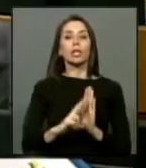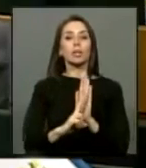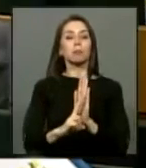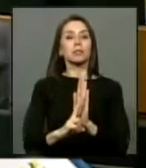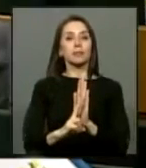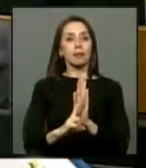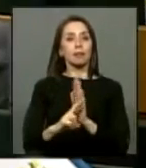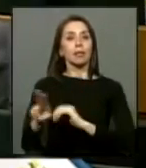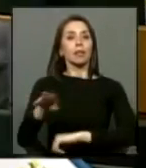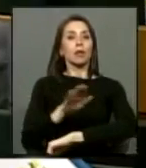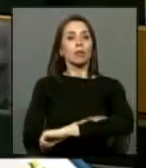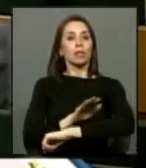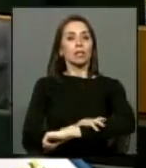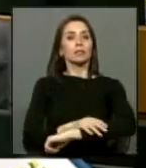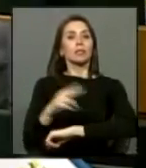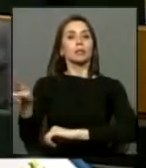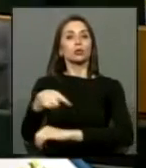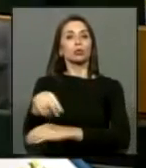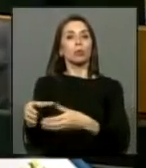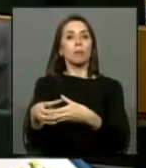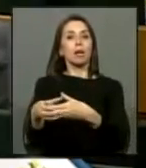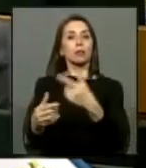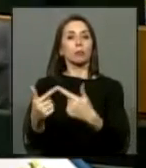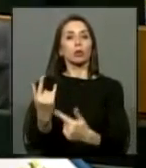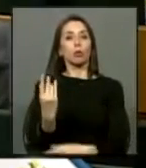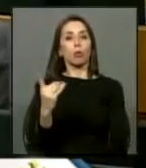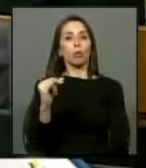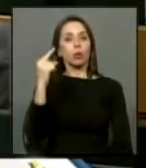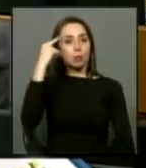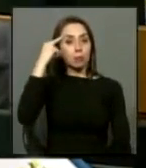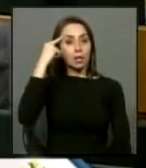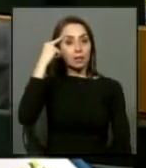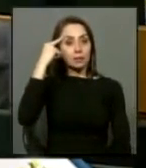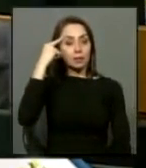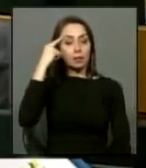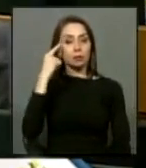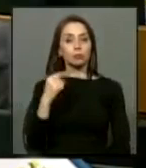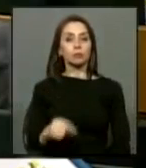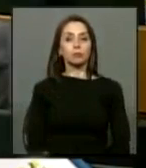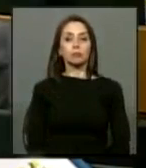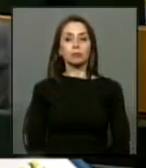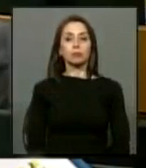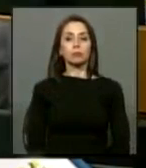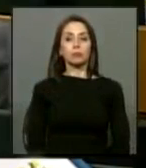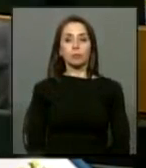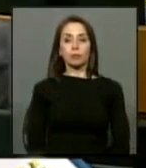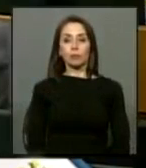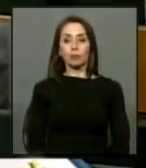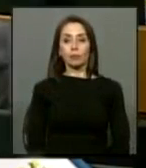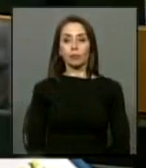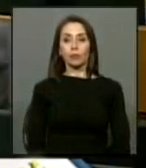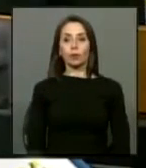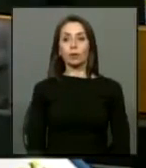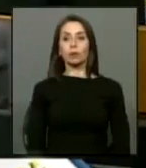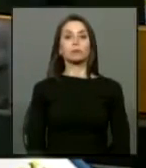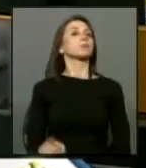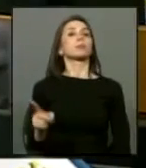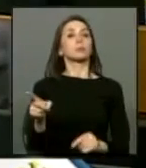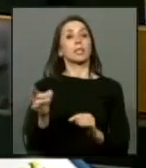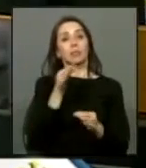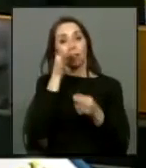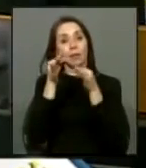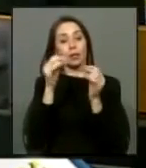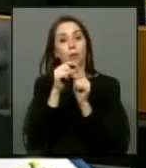derecha y en particular su partido la UDI piensa son palabras palabras que muchos de ellos